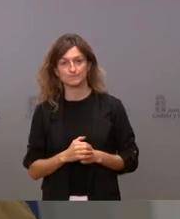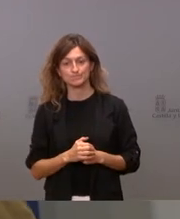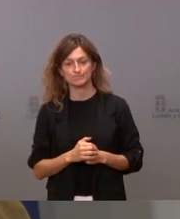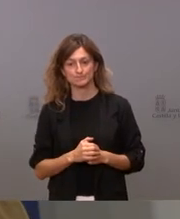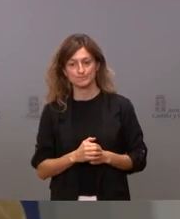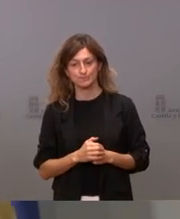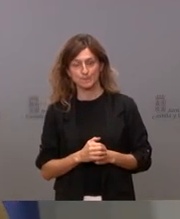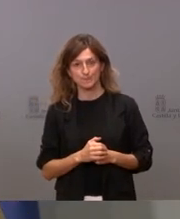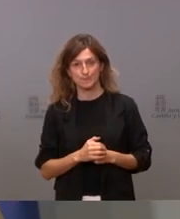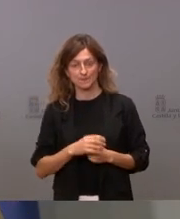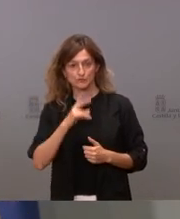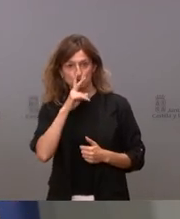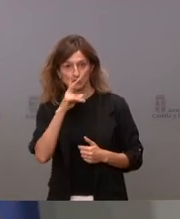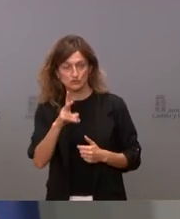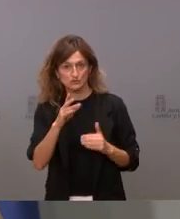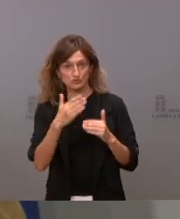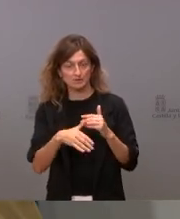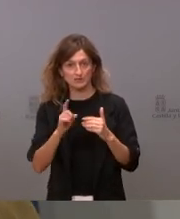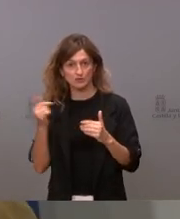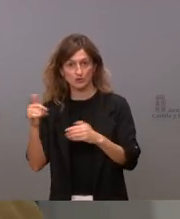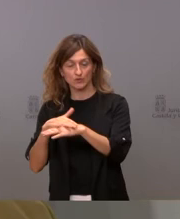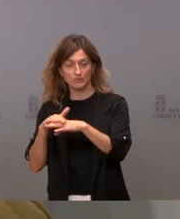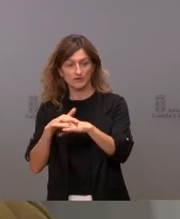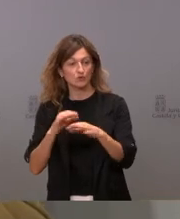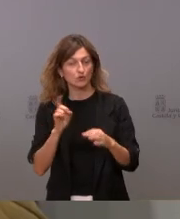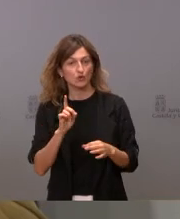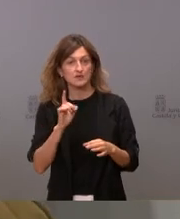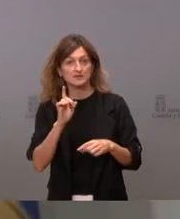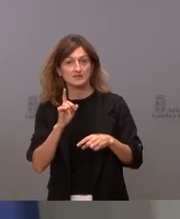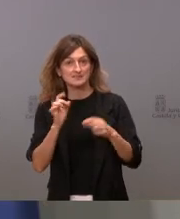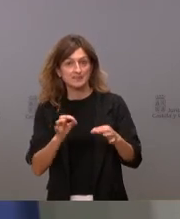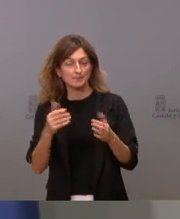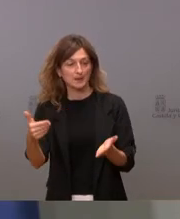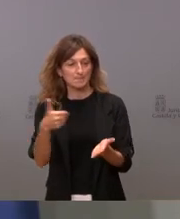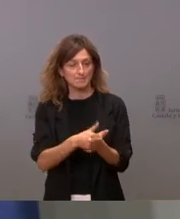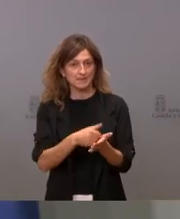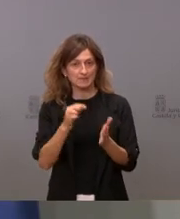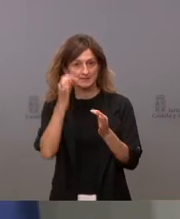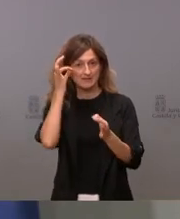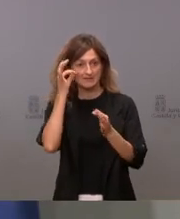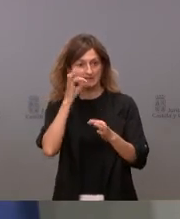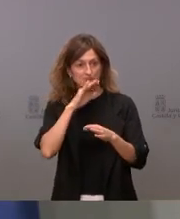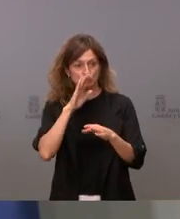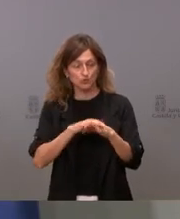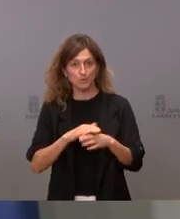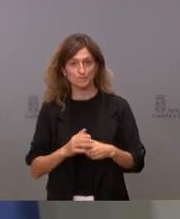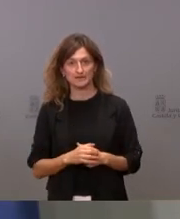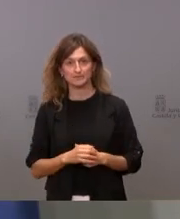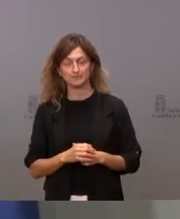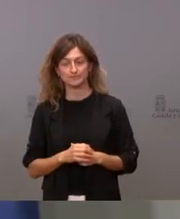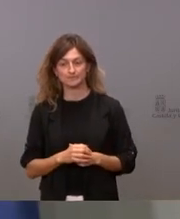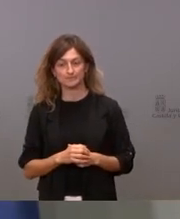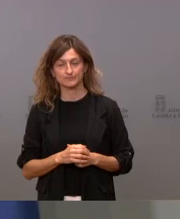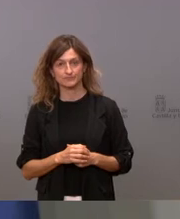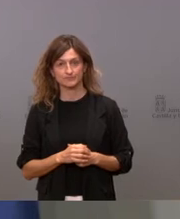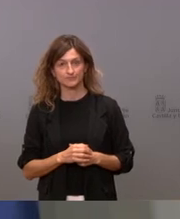limitada a dos años como la ayuda del gobierno sino siempre que lo soliciten y que cumplan los requisitos he de decirles que en estos